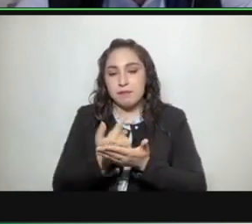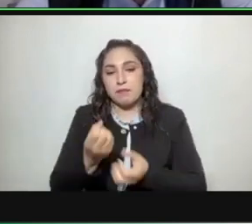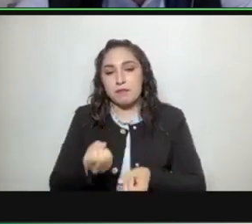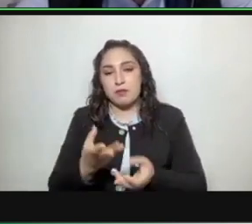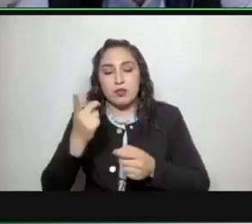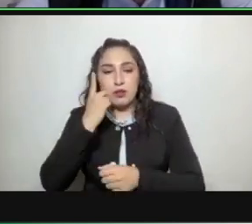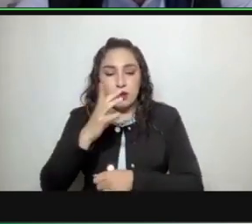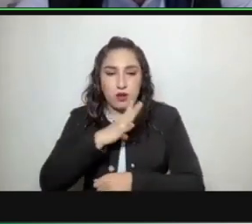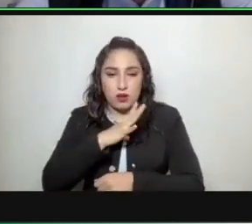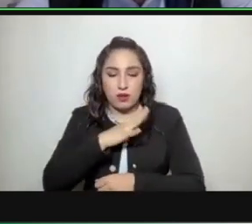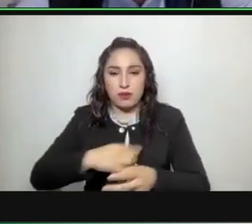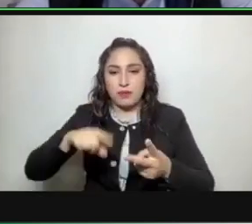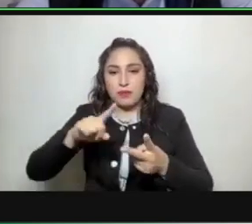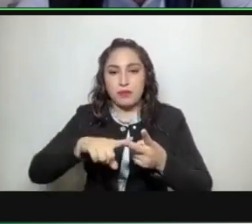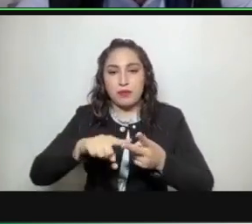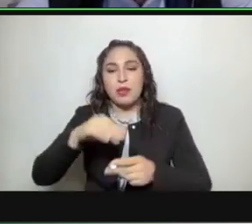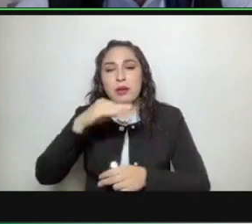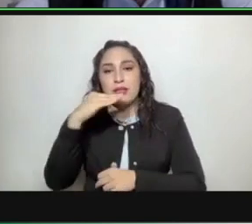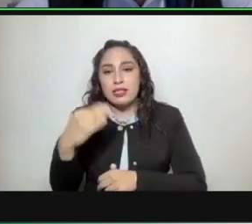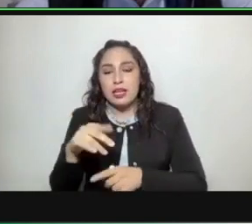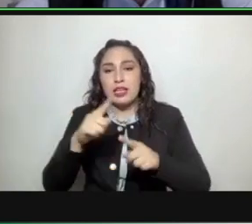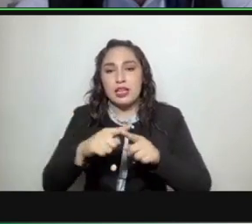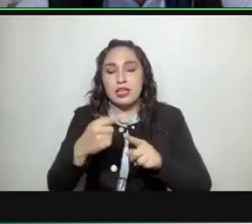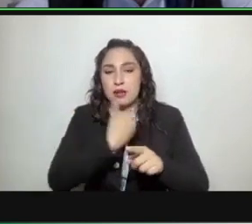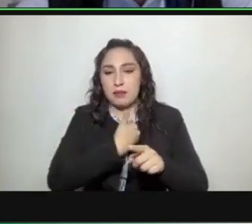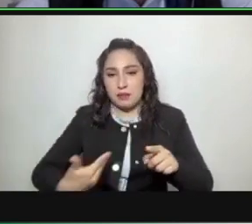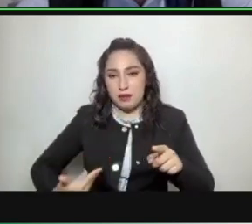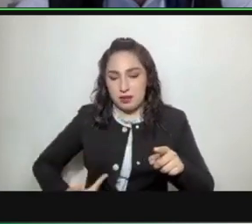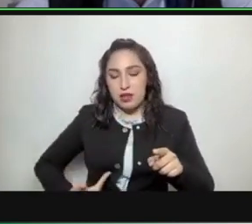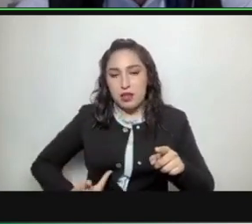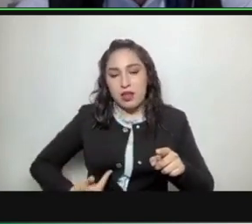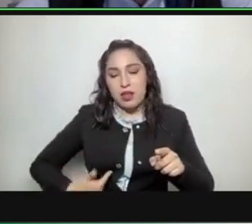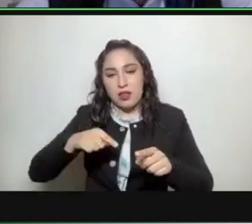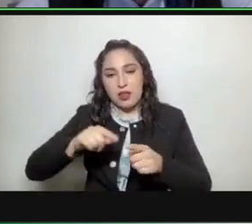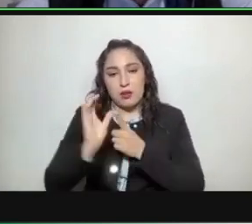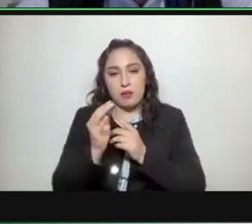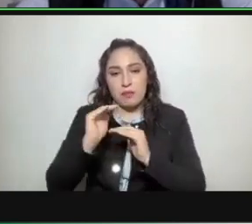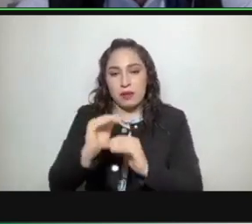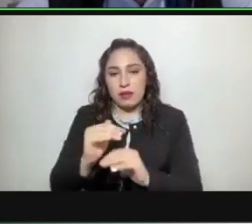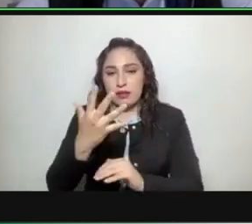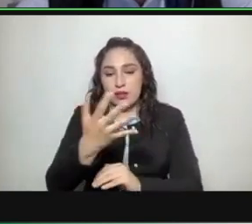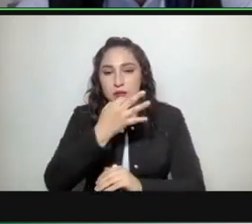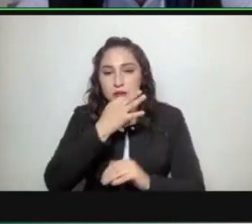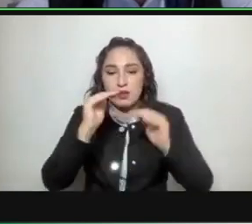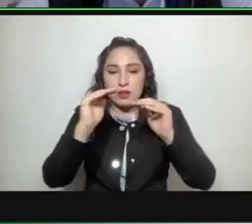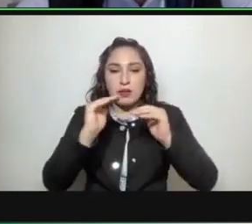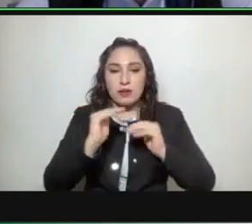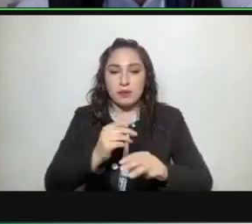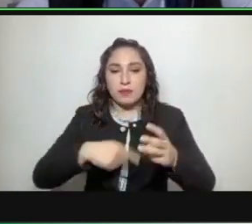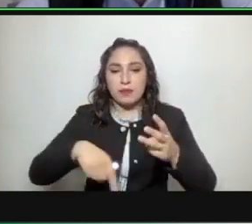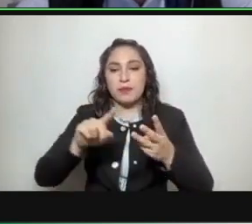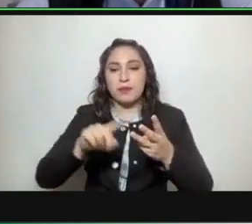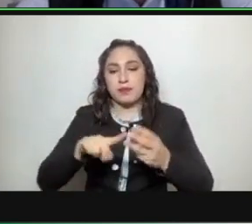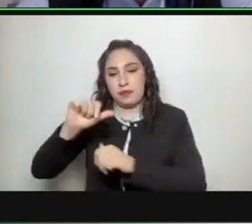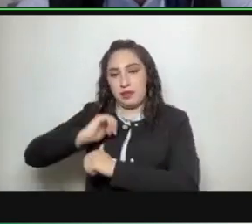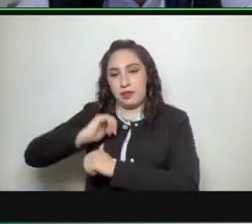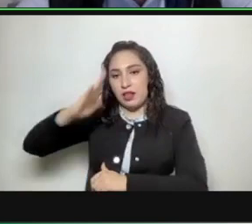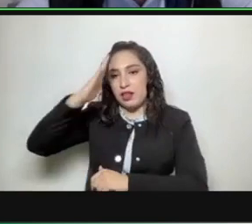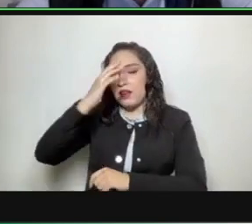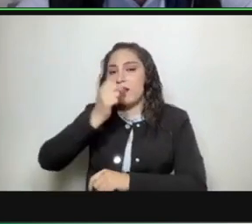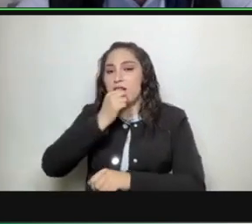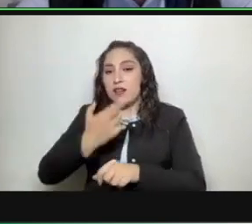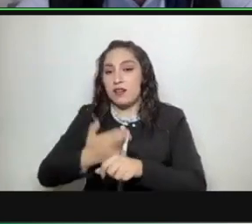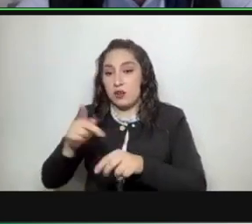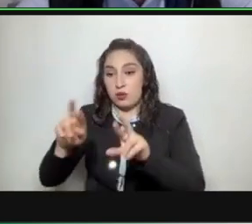de la o las personas que presiden la o las comisiones hasta por cinco minutos número tres intervención de la persona servidora pública que